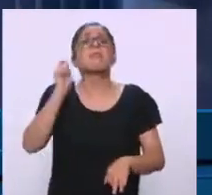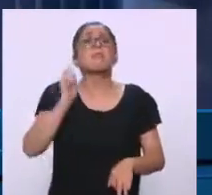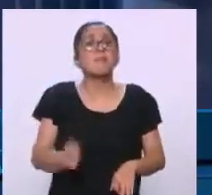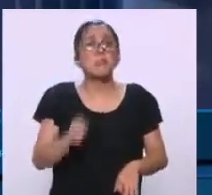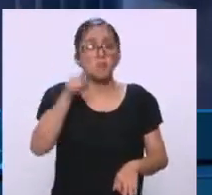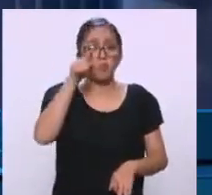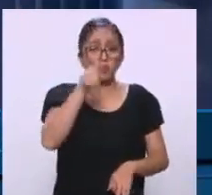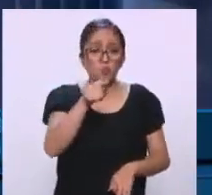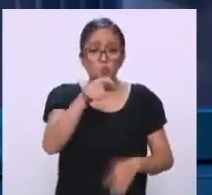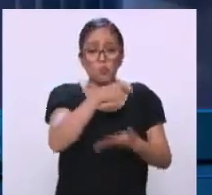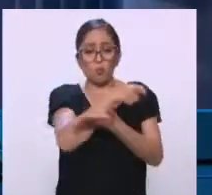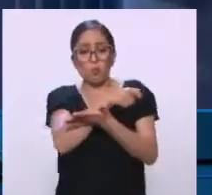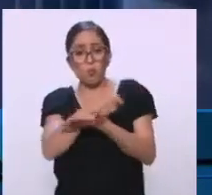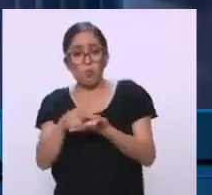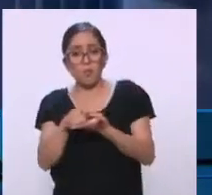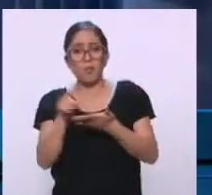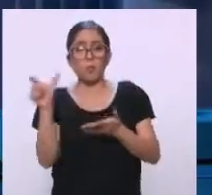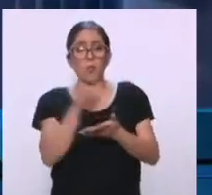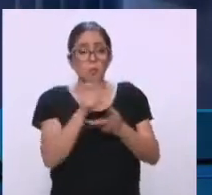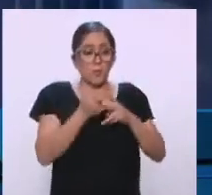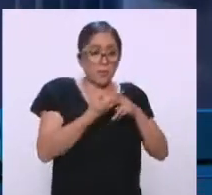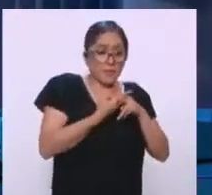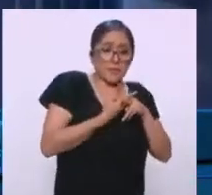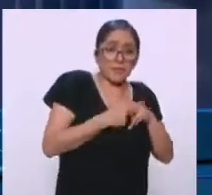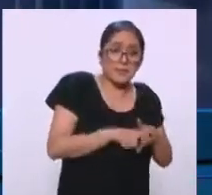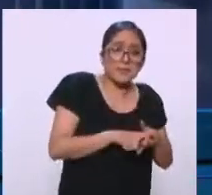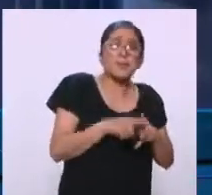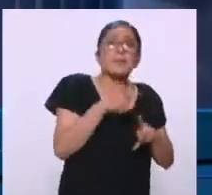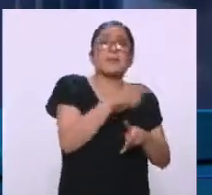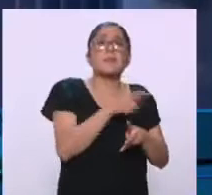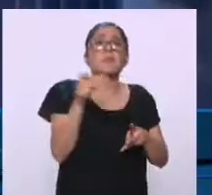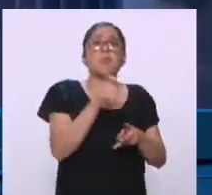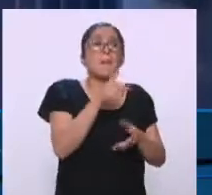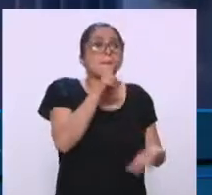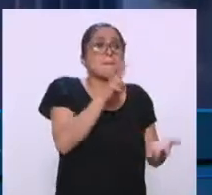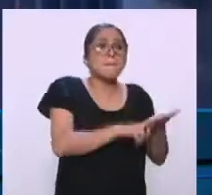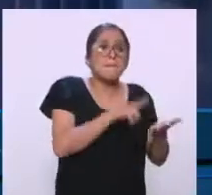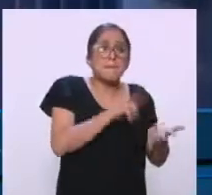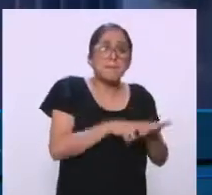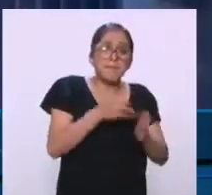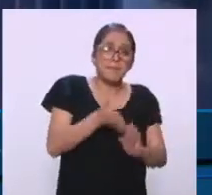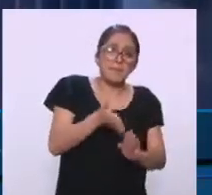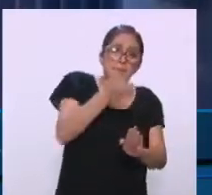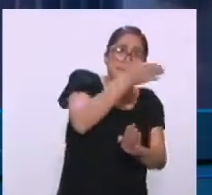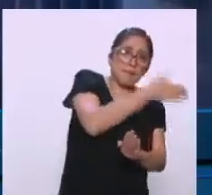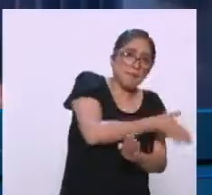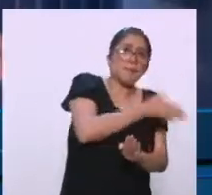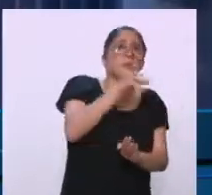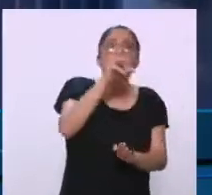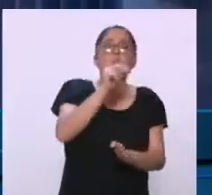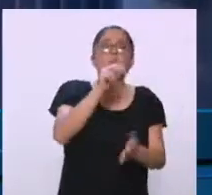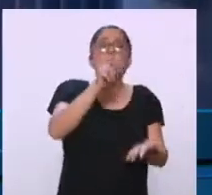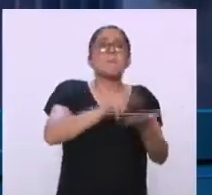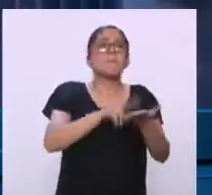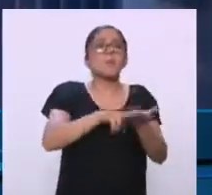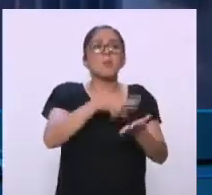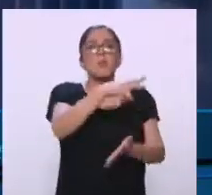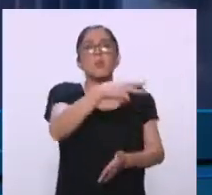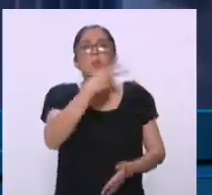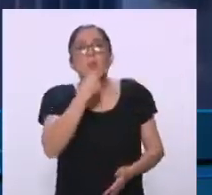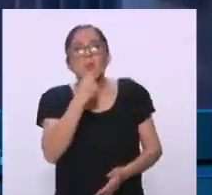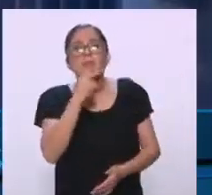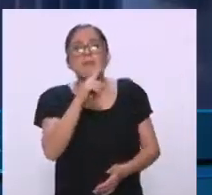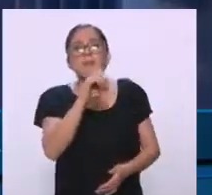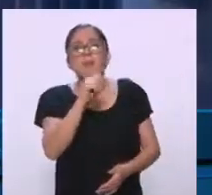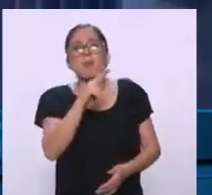inicio a final, digamos, en el valor en el que las compraste, no en el que especula un reportero. No, pues tendría que haber un evaluador